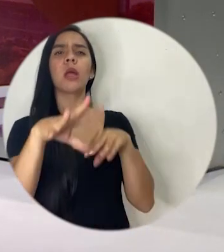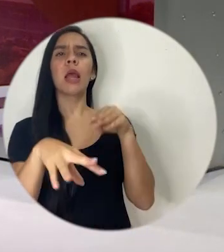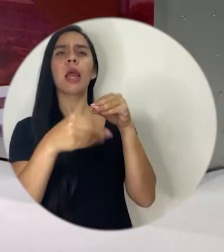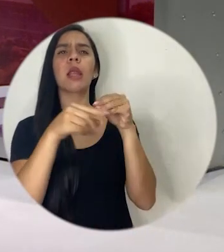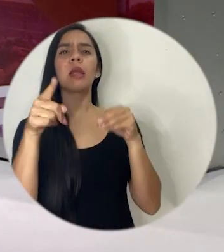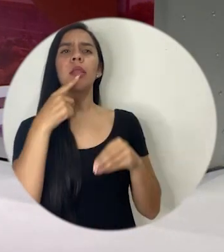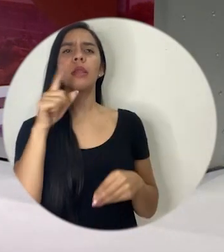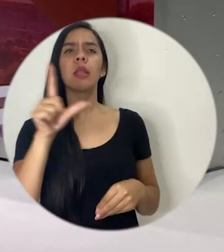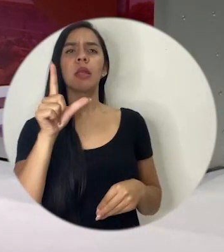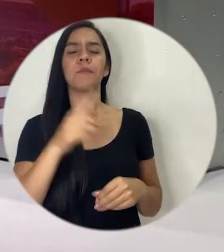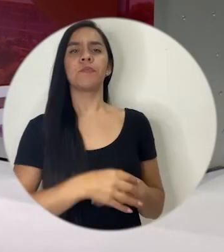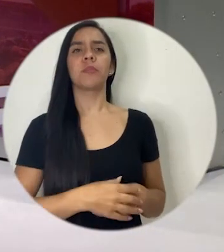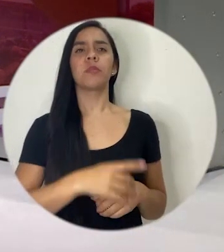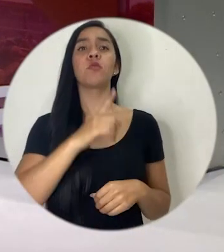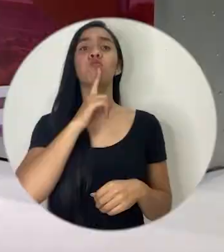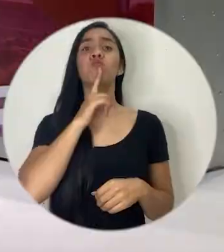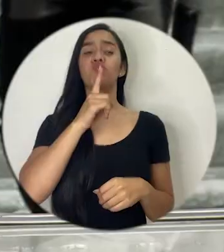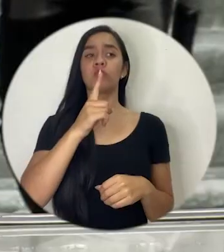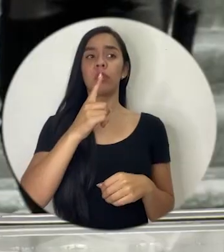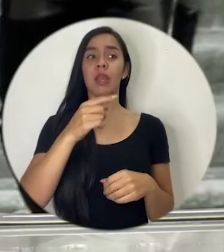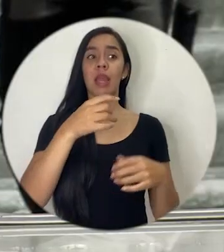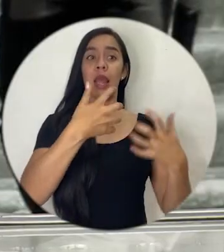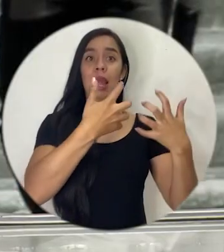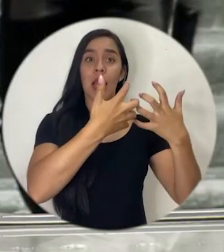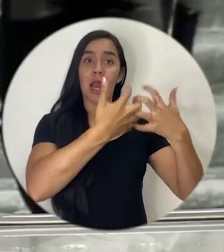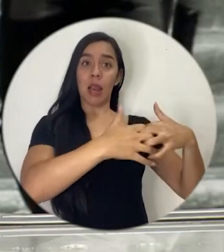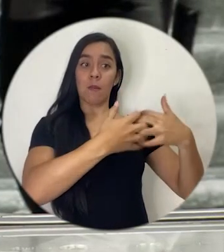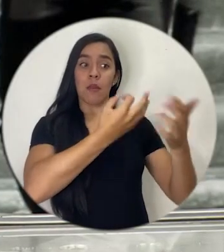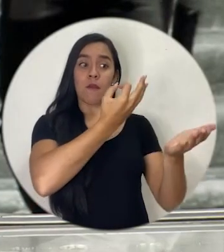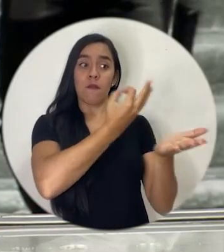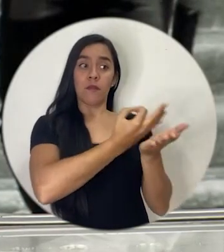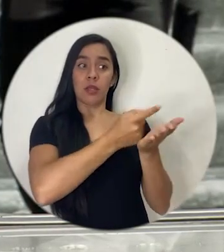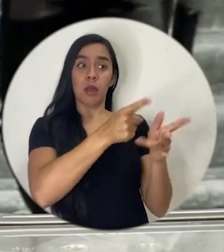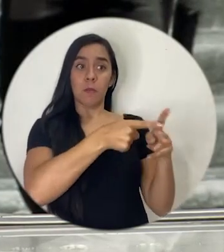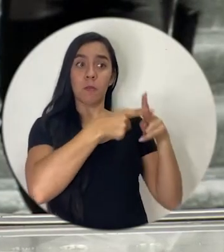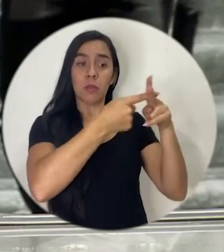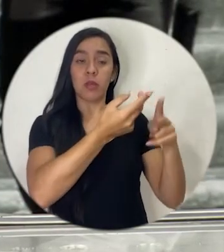los esfuerzos que al interno deberían hacer las entidades financieras también